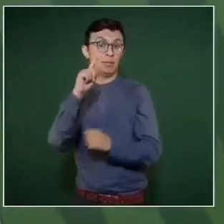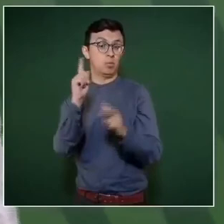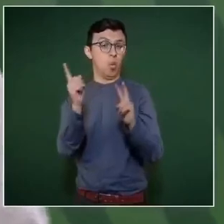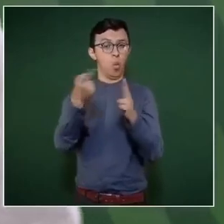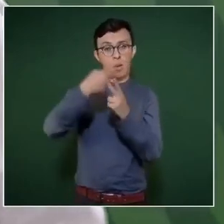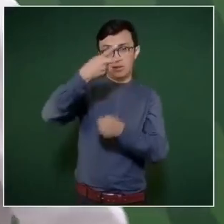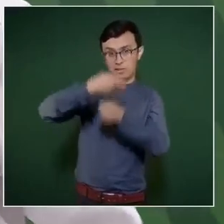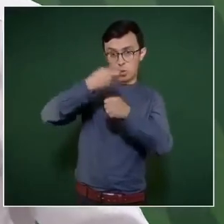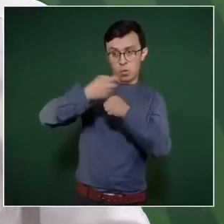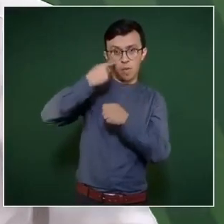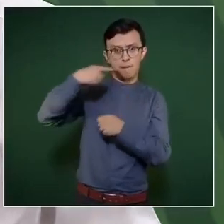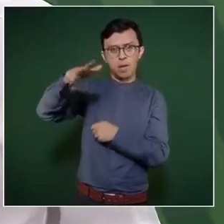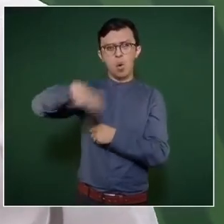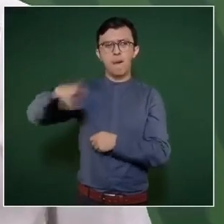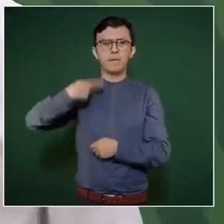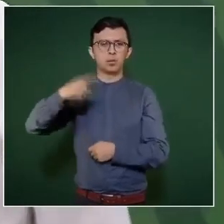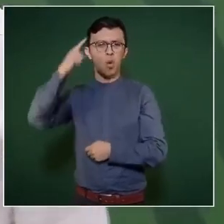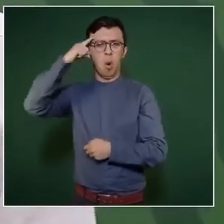reaccionaria,